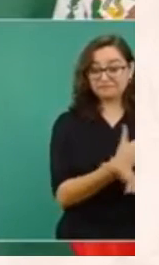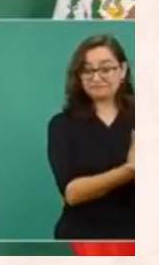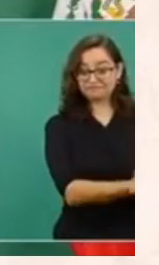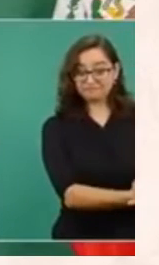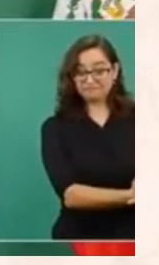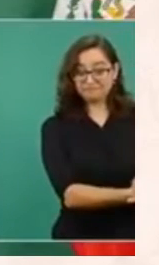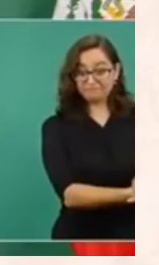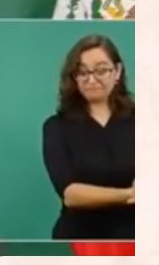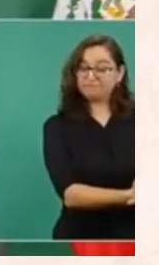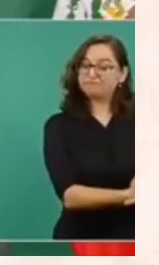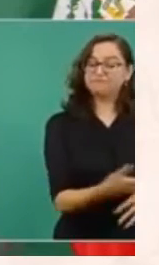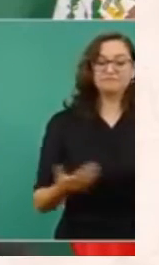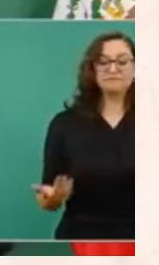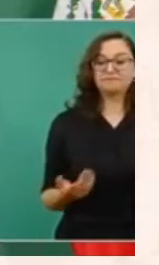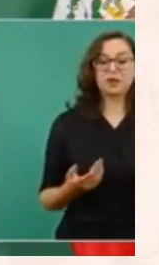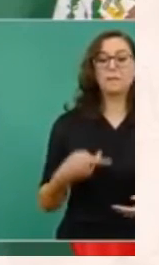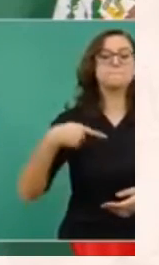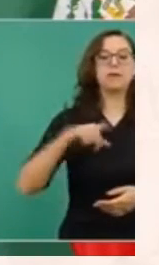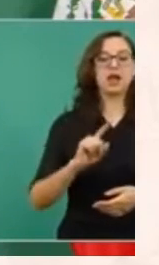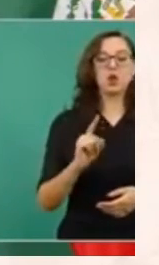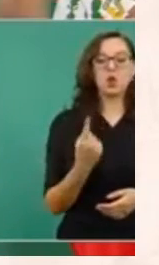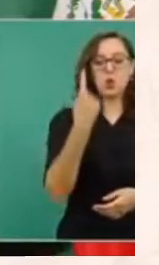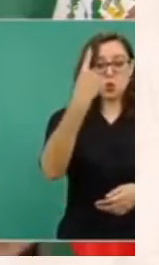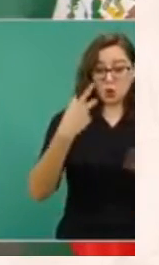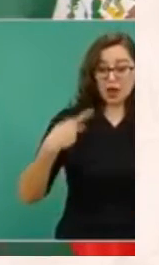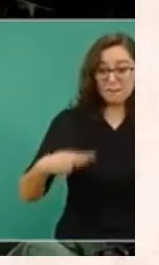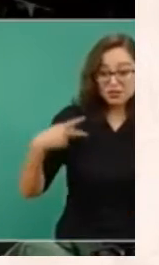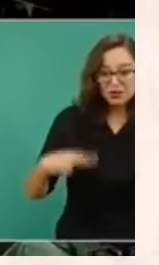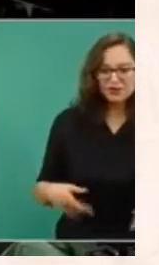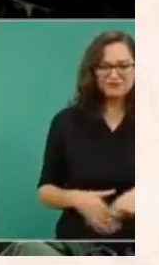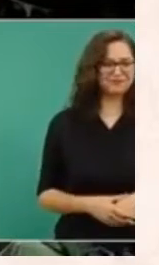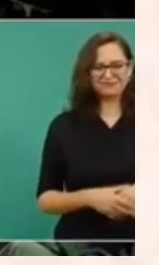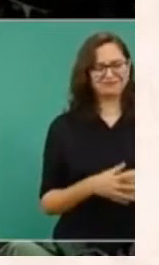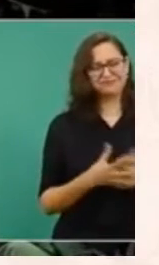Pero no es esta persona, o sea, es mucha gente que piensa así